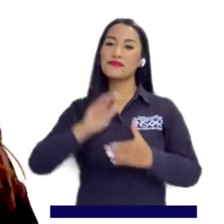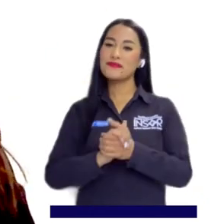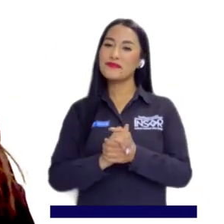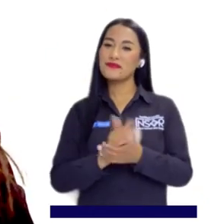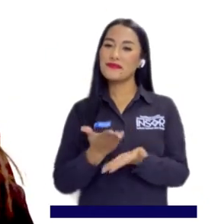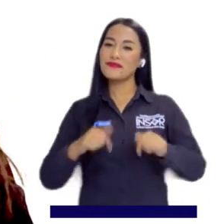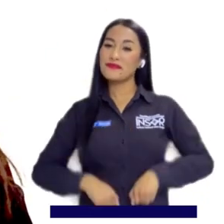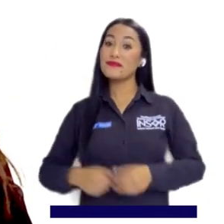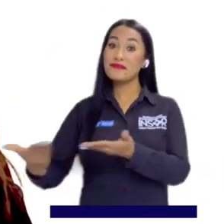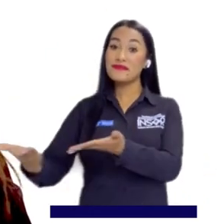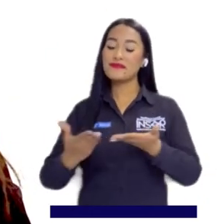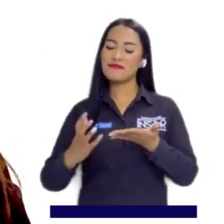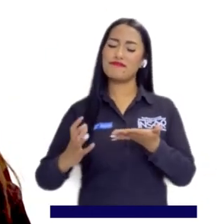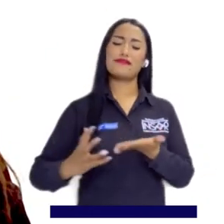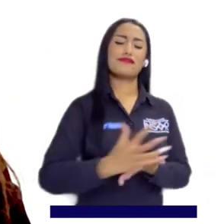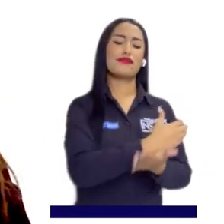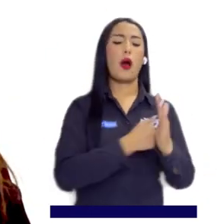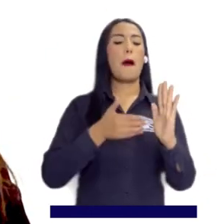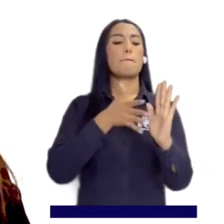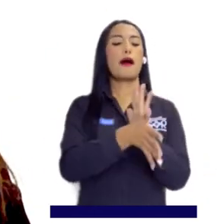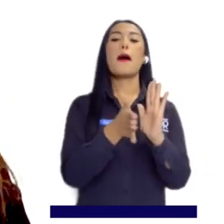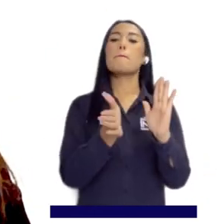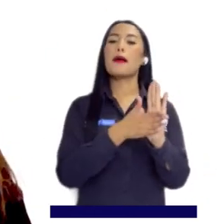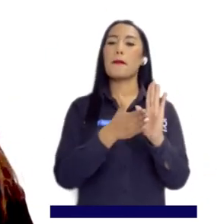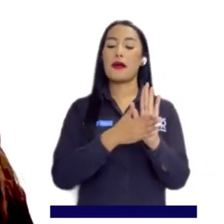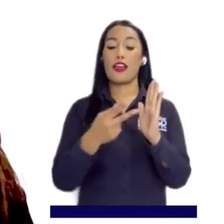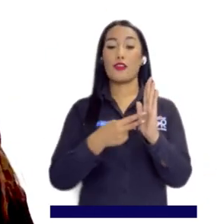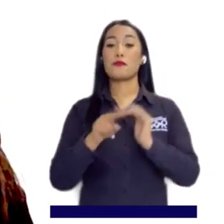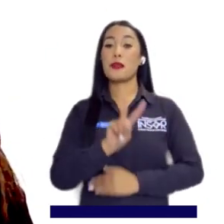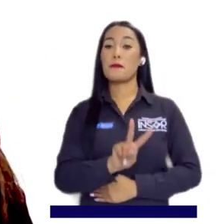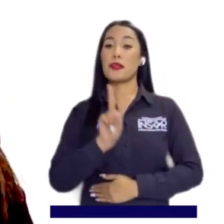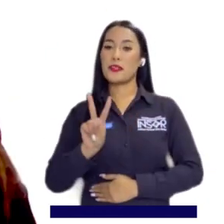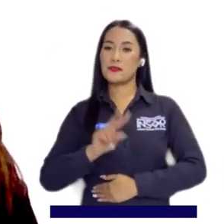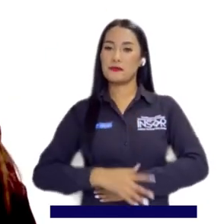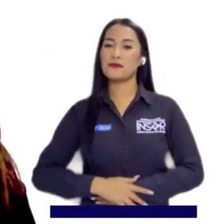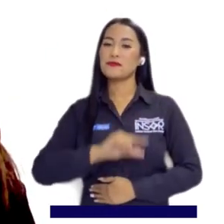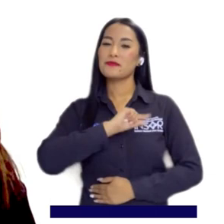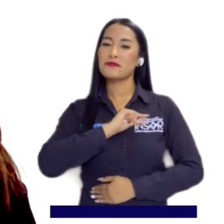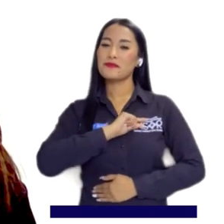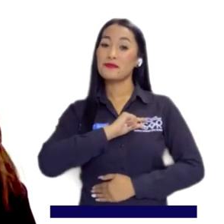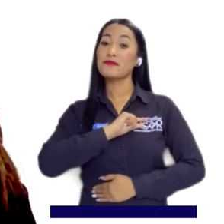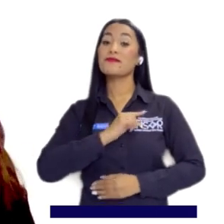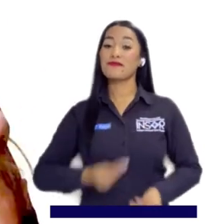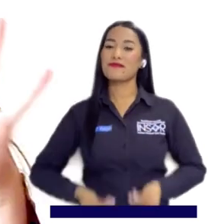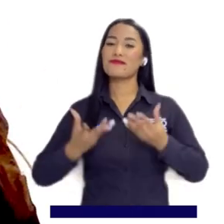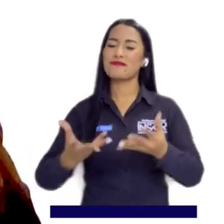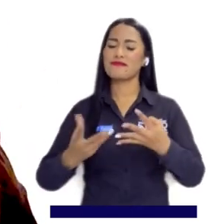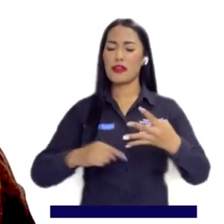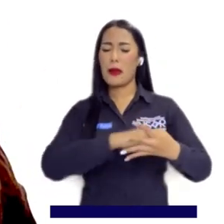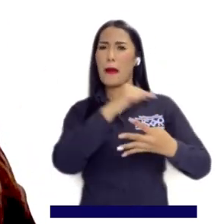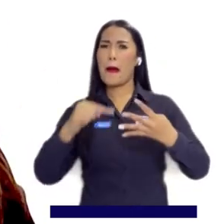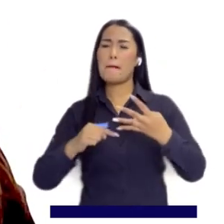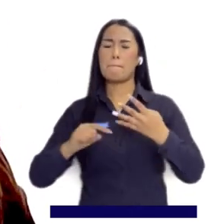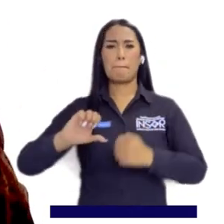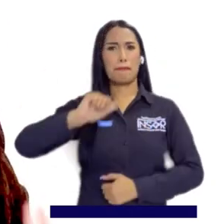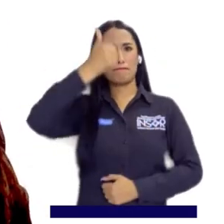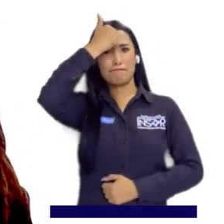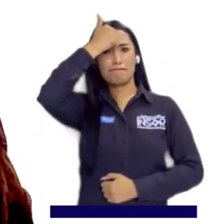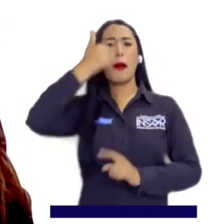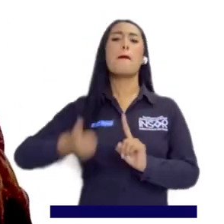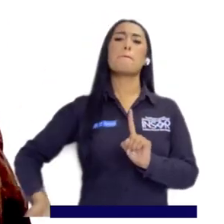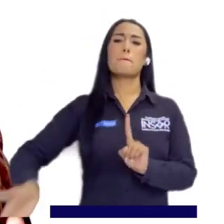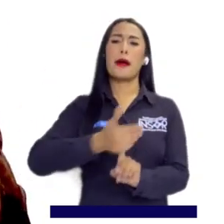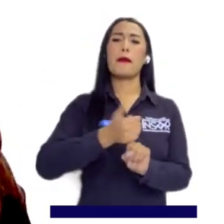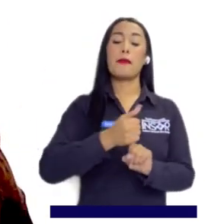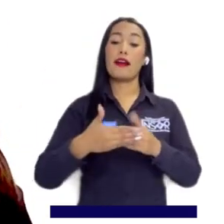Hola, un saludo muy especial en esta audiencia pública de rendición de cuentas 2022. Desde el INSOR queremos compartir con ustedes cuatro resultados principales que